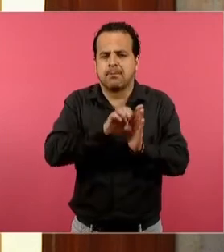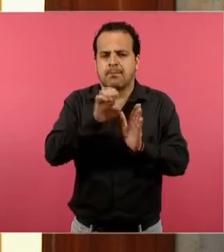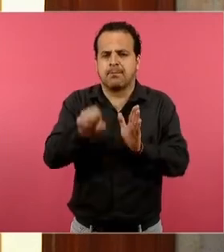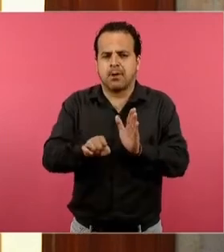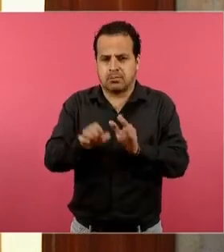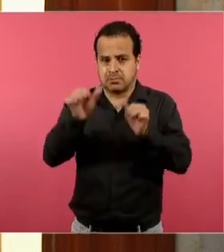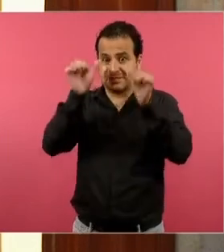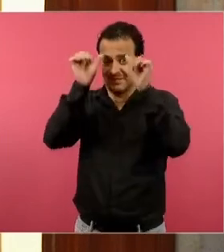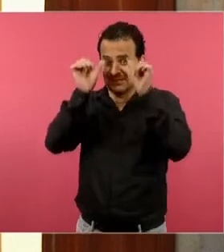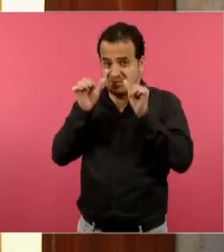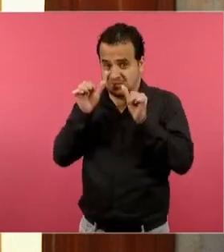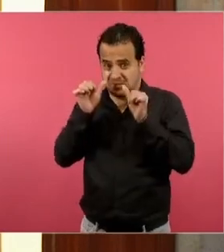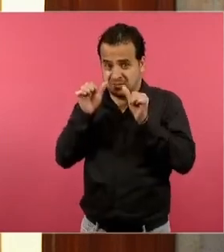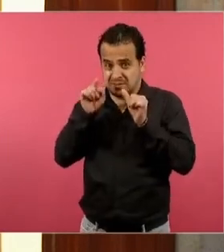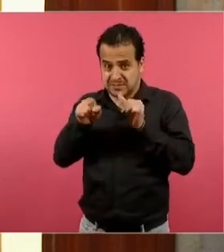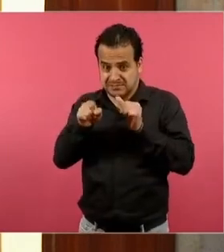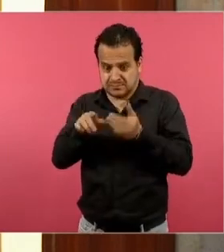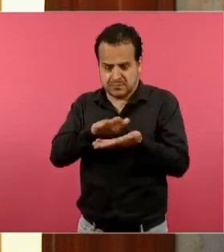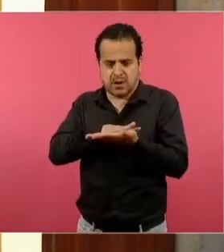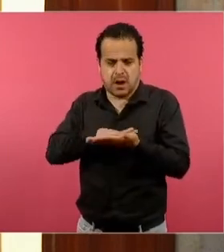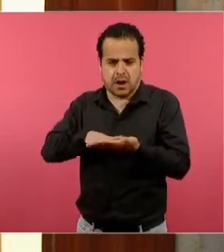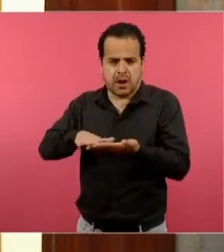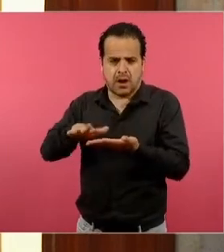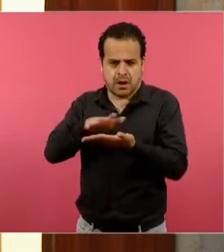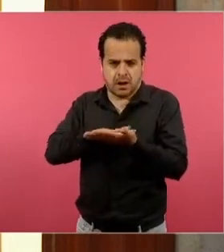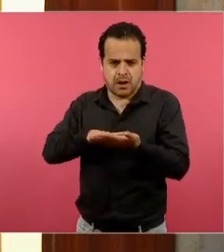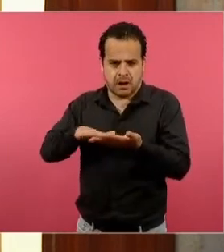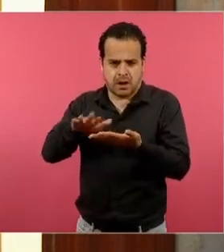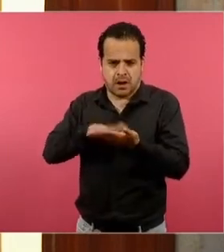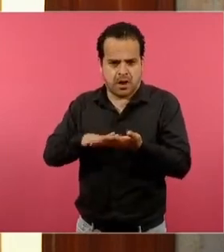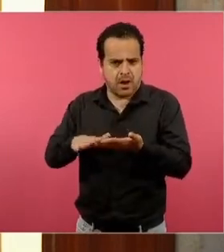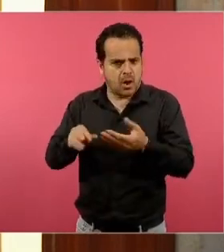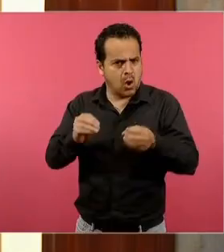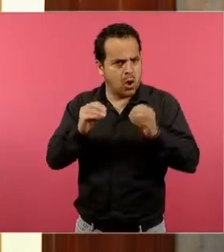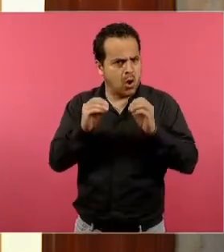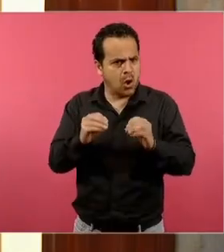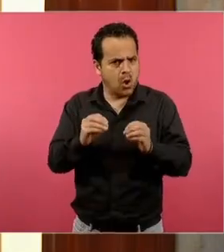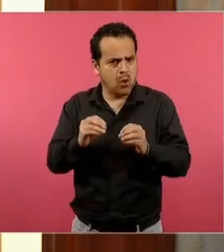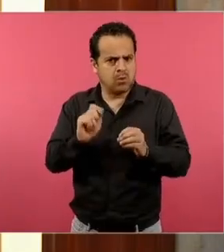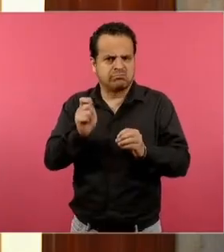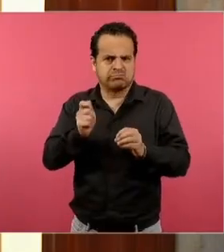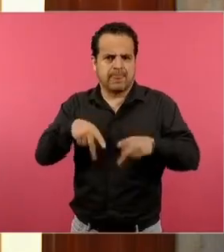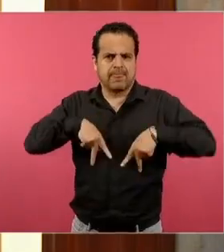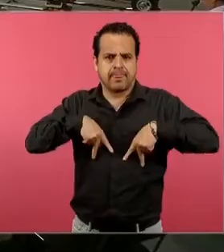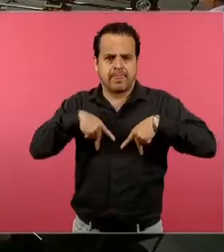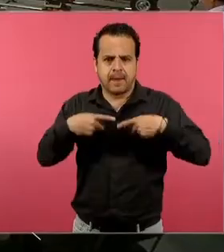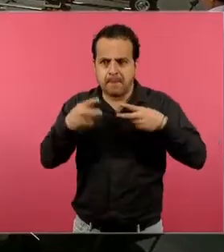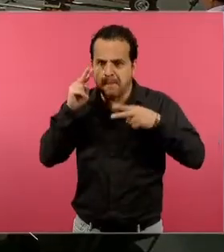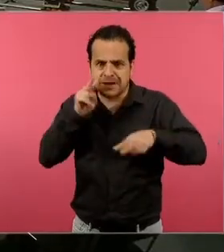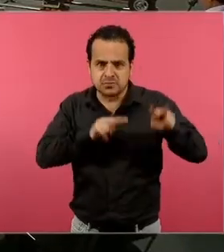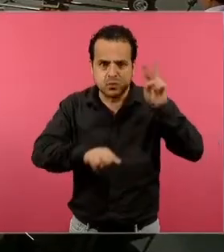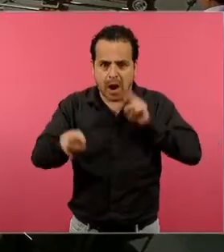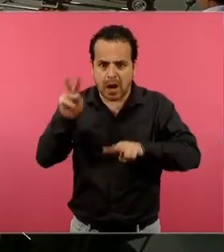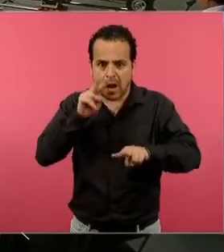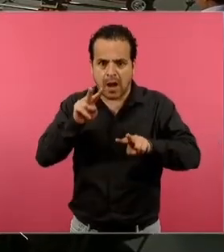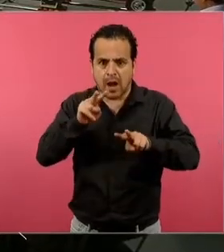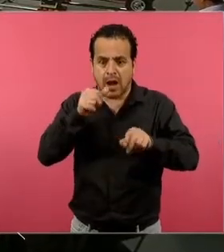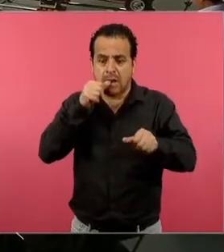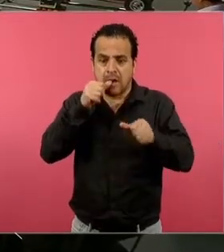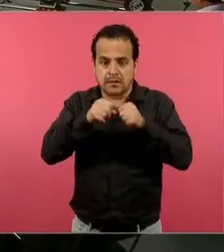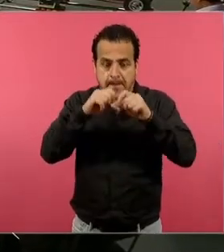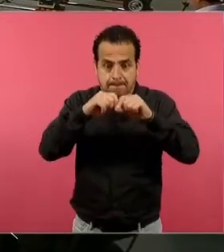sistema braille y macrotipos, precisamente para no dejar afuera a esta población. Muchísimas gracias. Gracias.